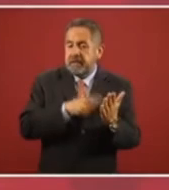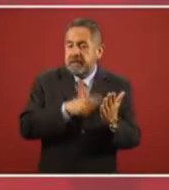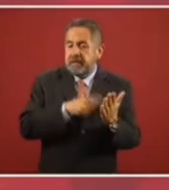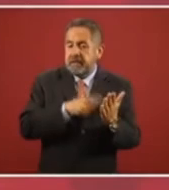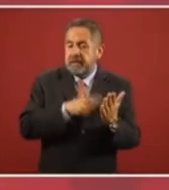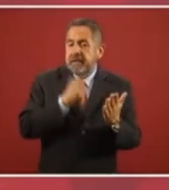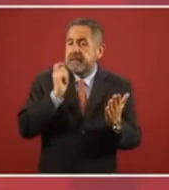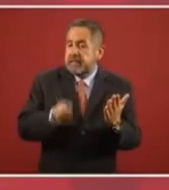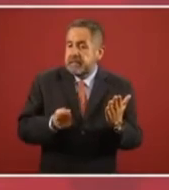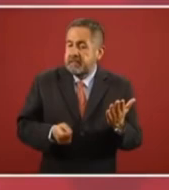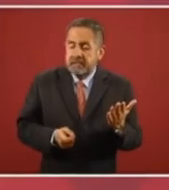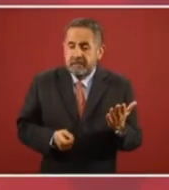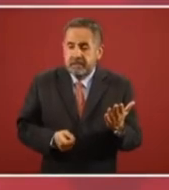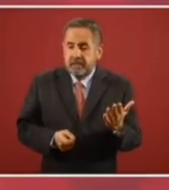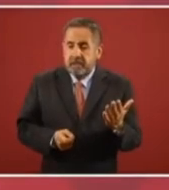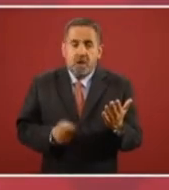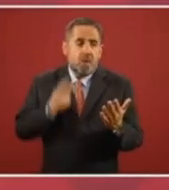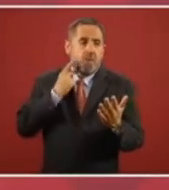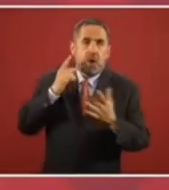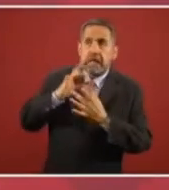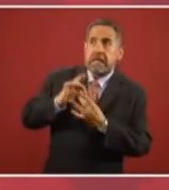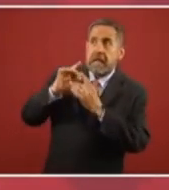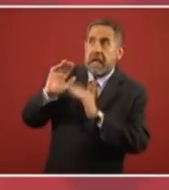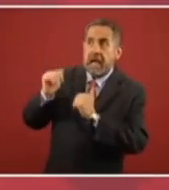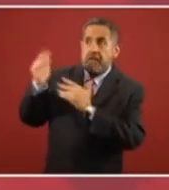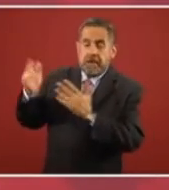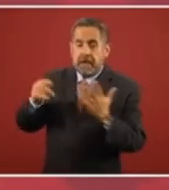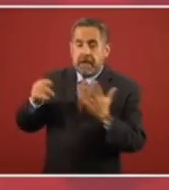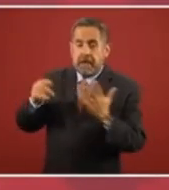de política exterior